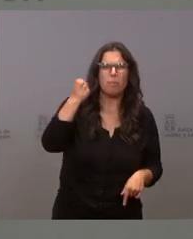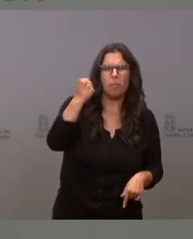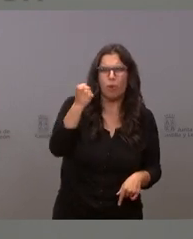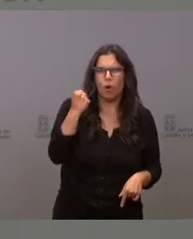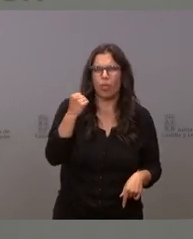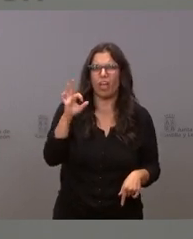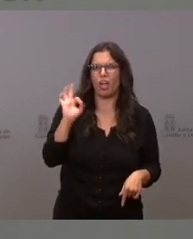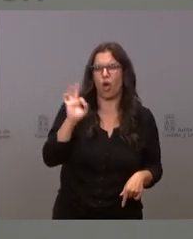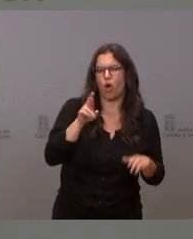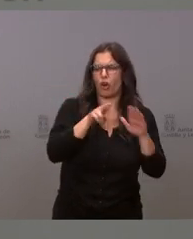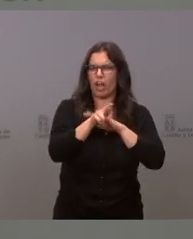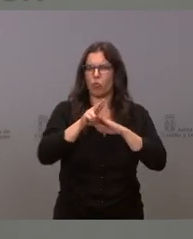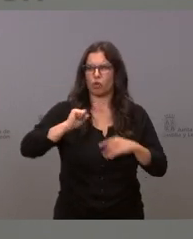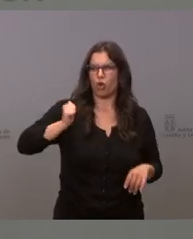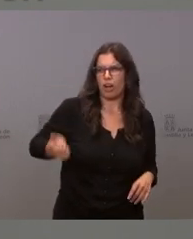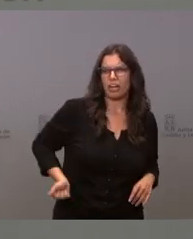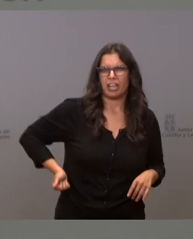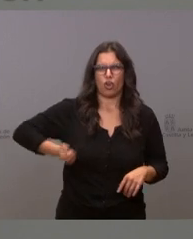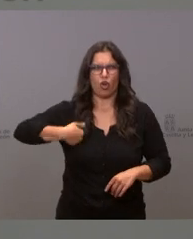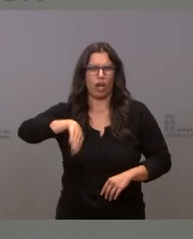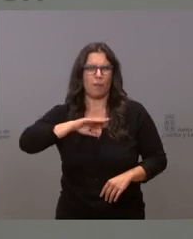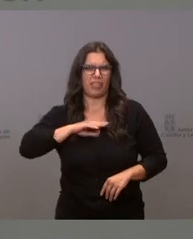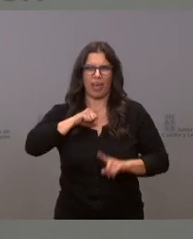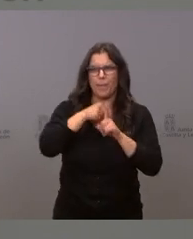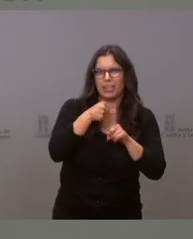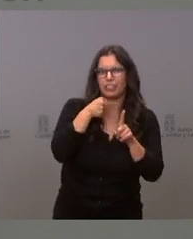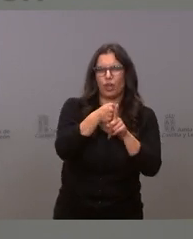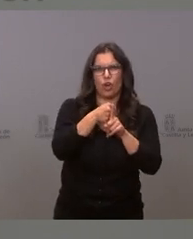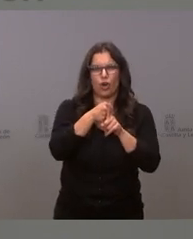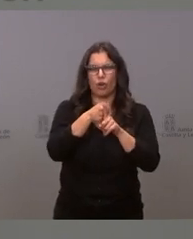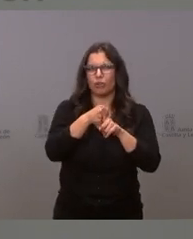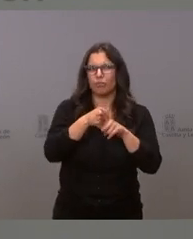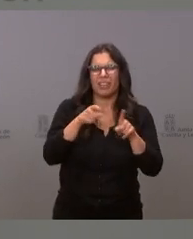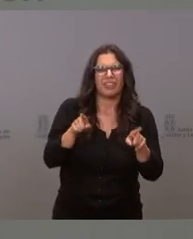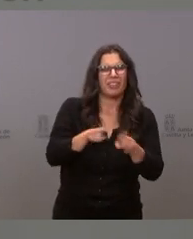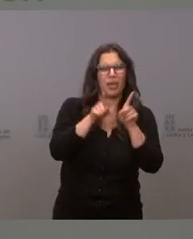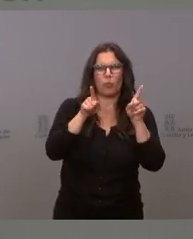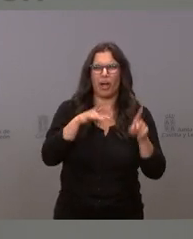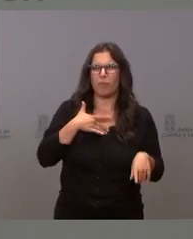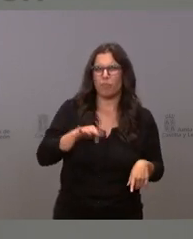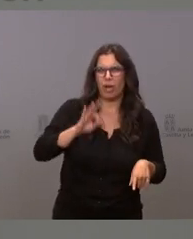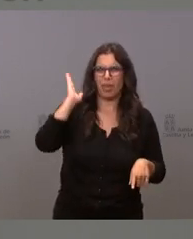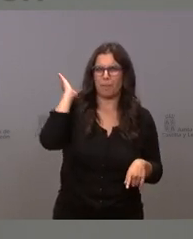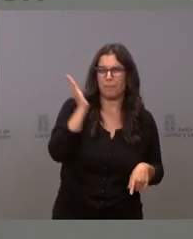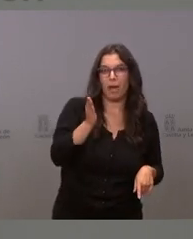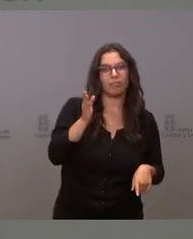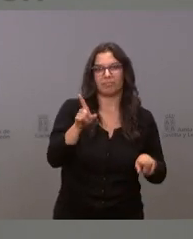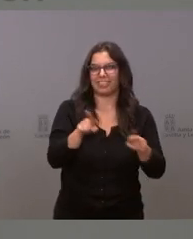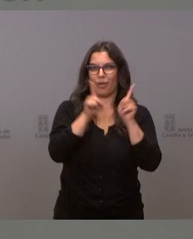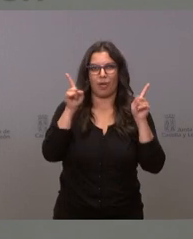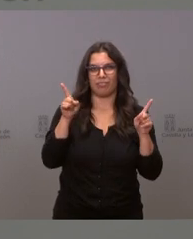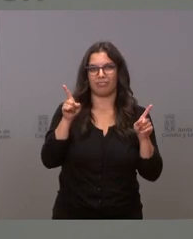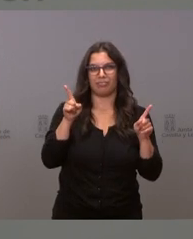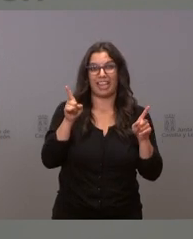muchos medios que tenga por mucha capacidad de presión que tenga por mucha capacidad de hacer daño que tenga pueda